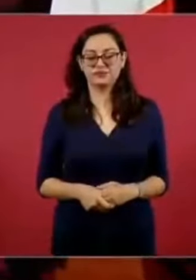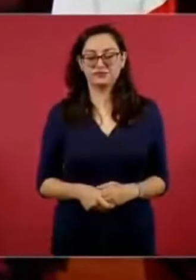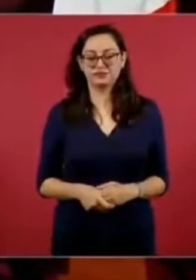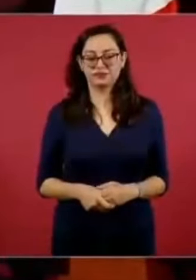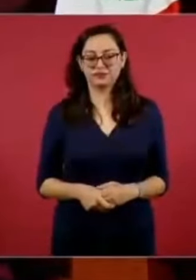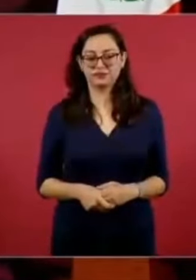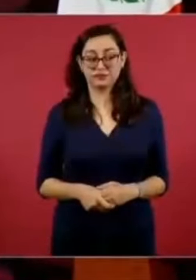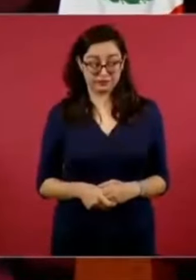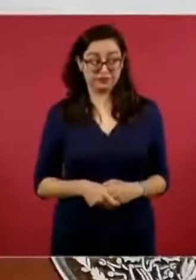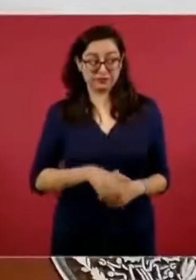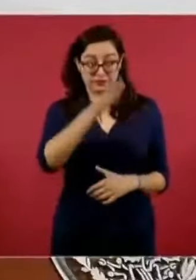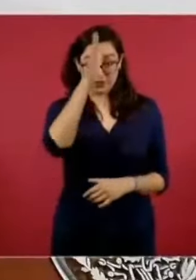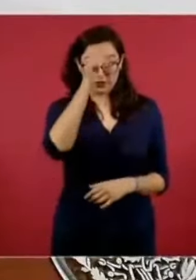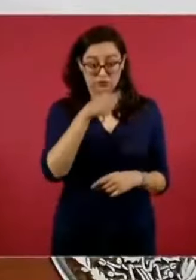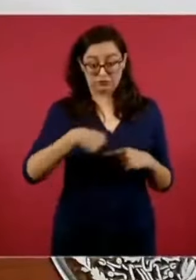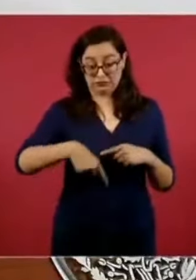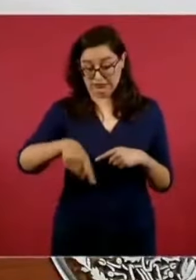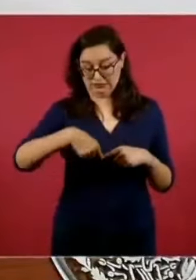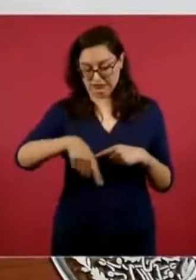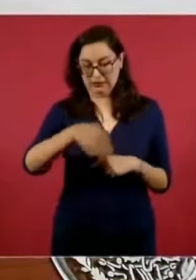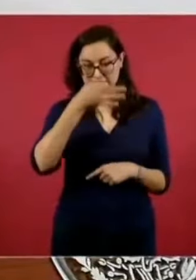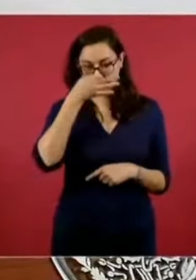Nos ponemos de acuerdo, antes de irse,